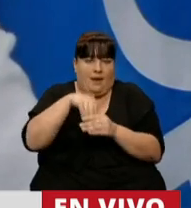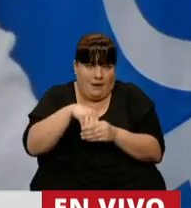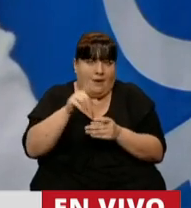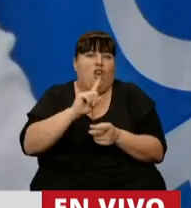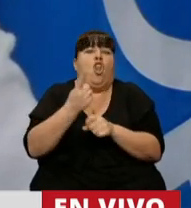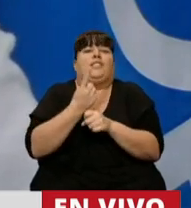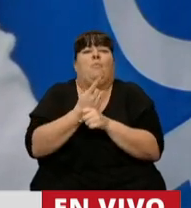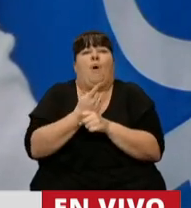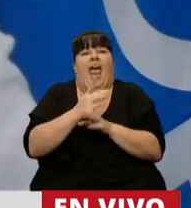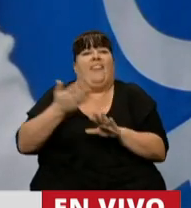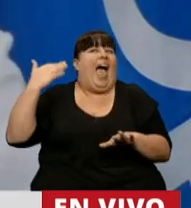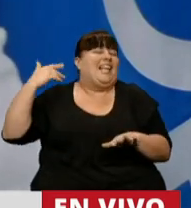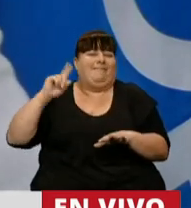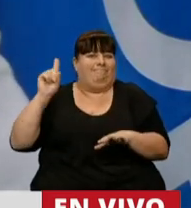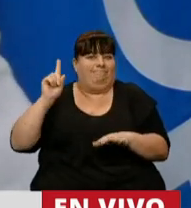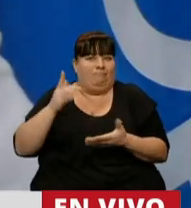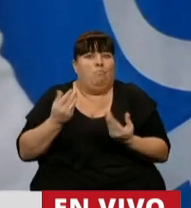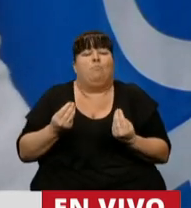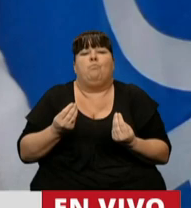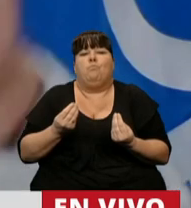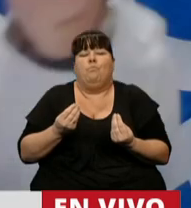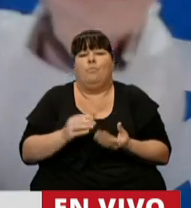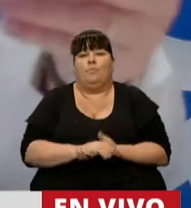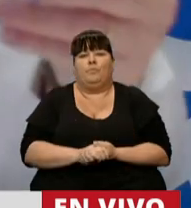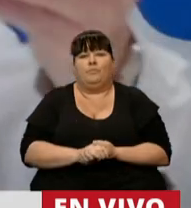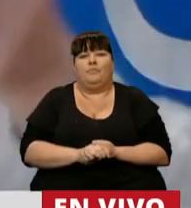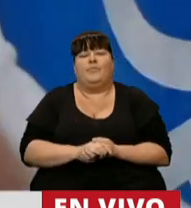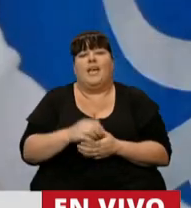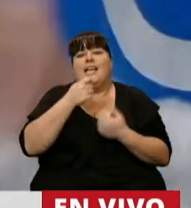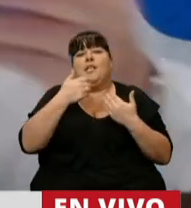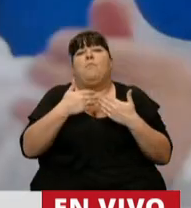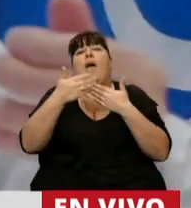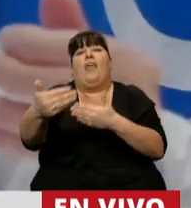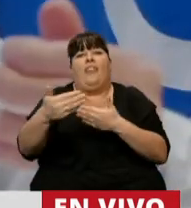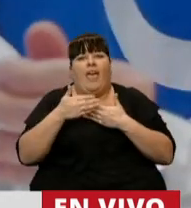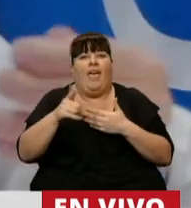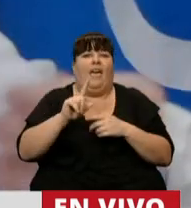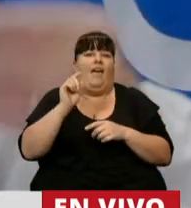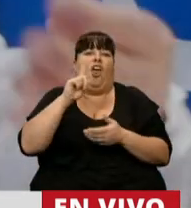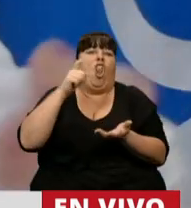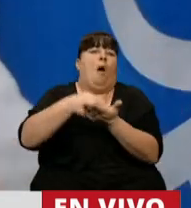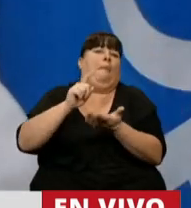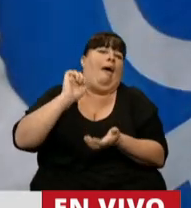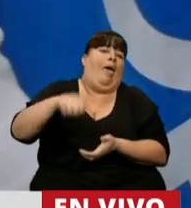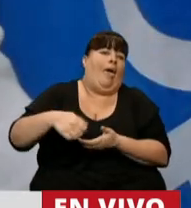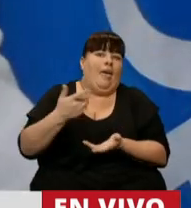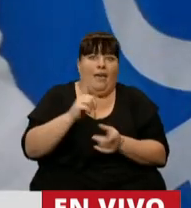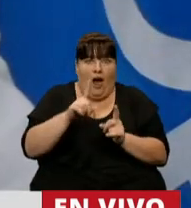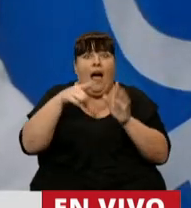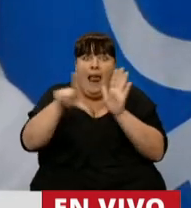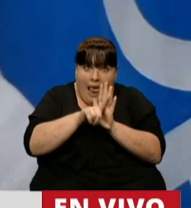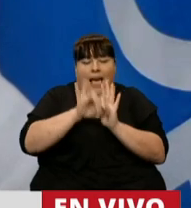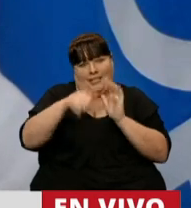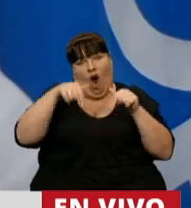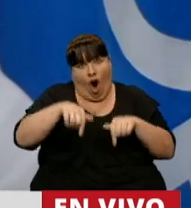no podíamos plantearlo así hace algunos días porque habría la posibilidad de que se dejara de pagar en función de